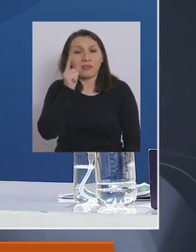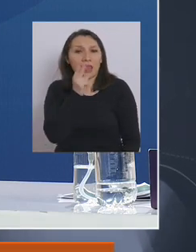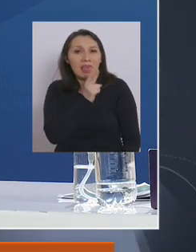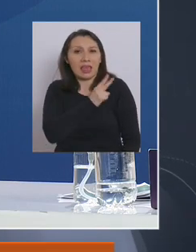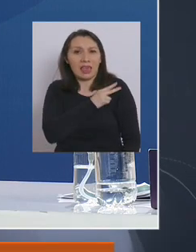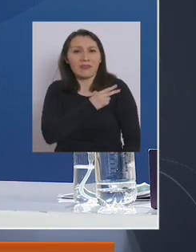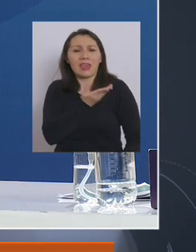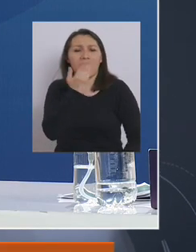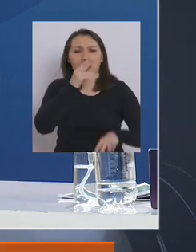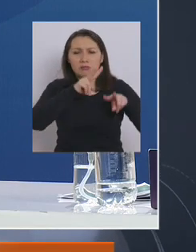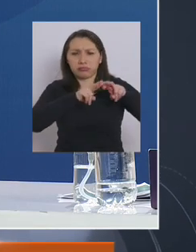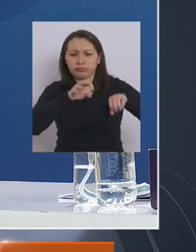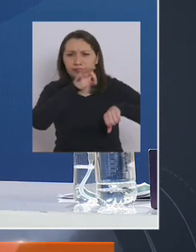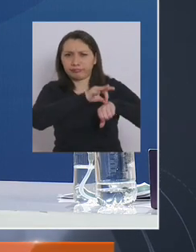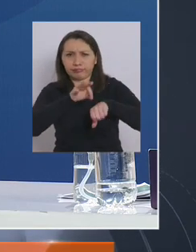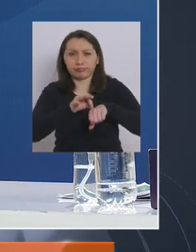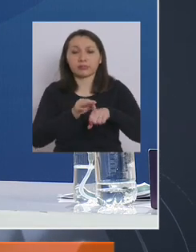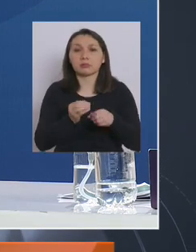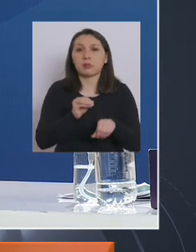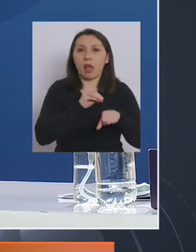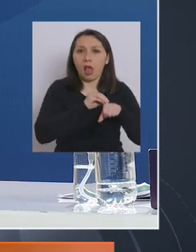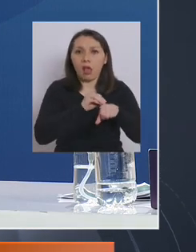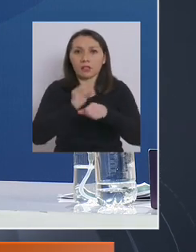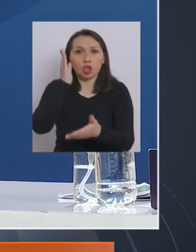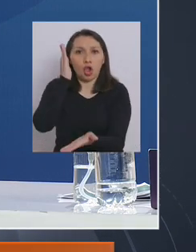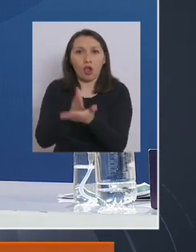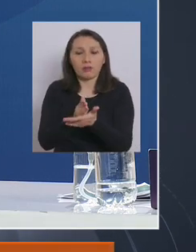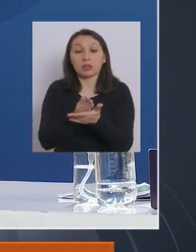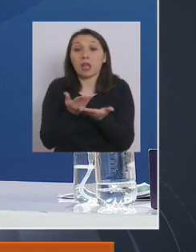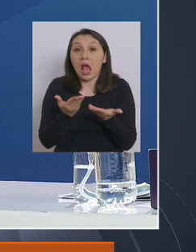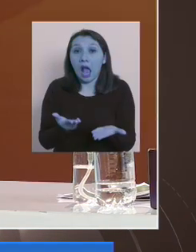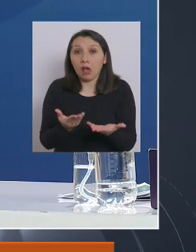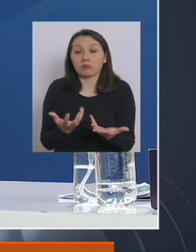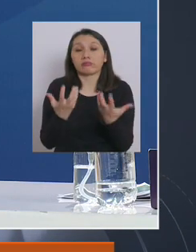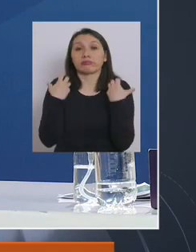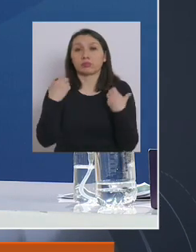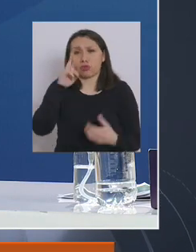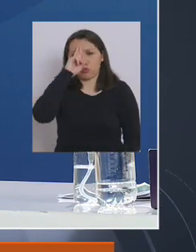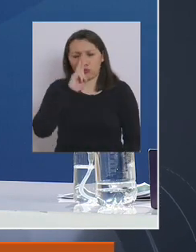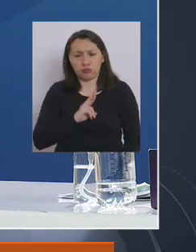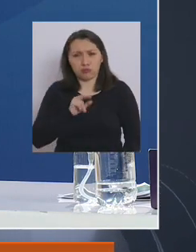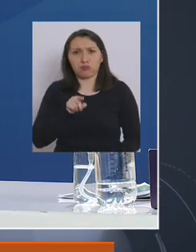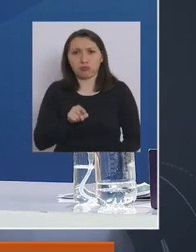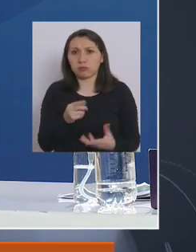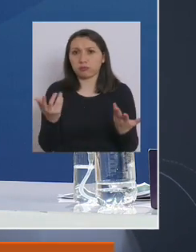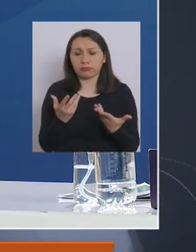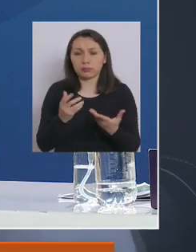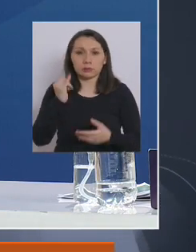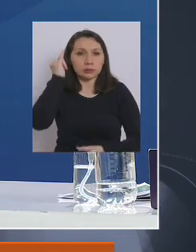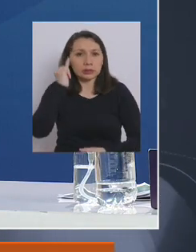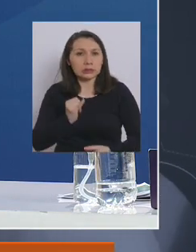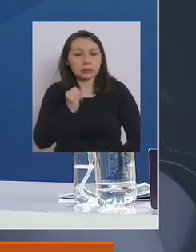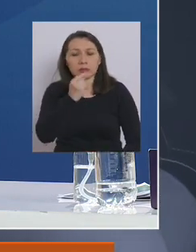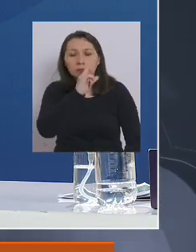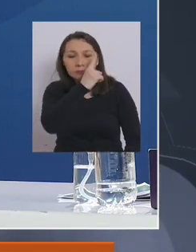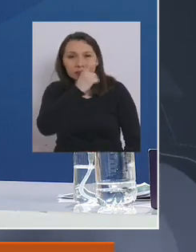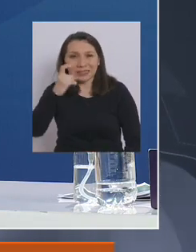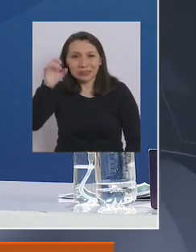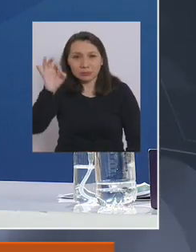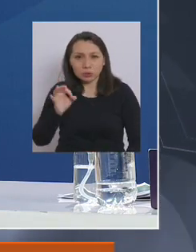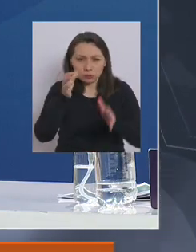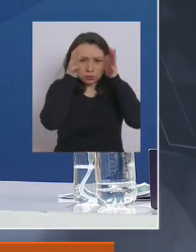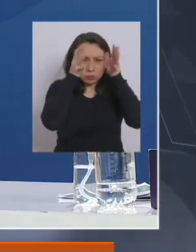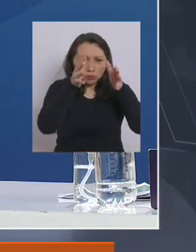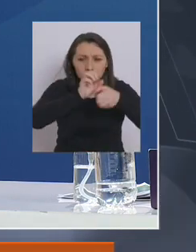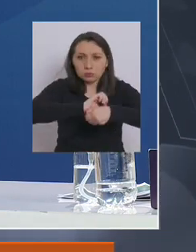epidemiología, le tocaba llevar la notificación obligatoria. Hoy día su rol, su función, va a ser enfocarse 100% en la